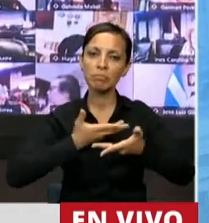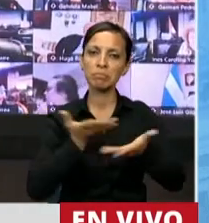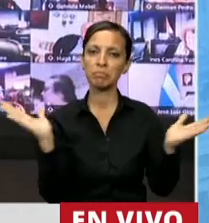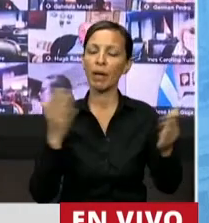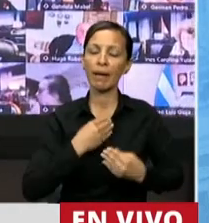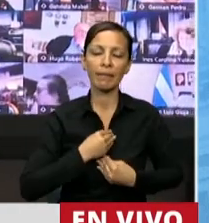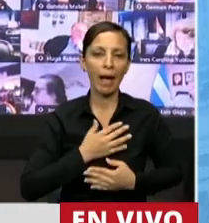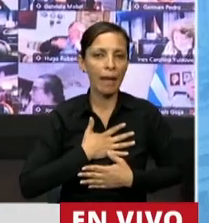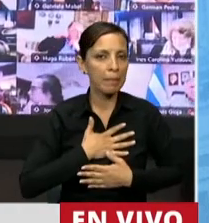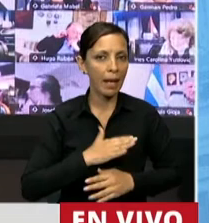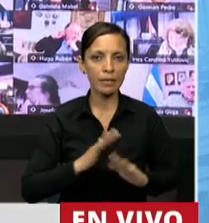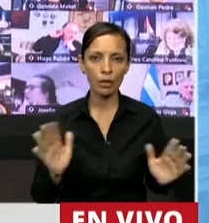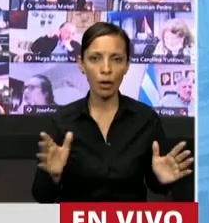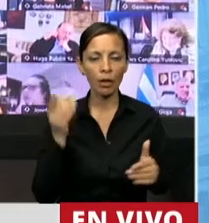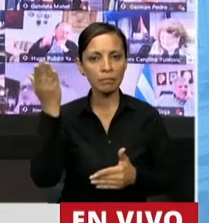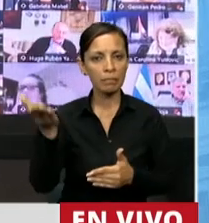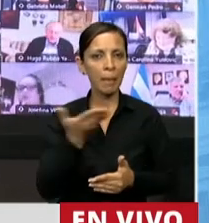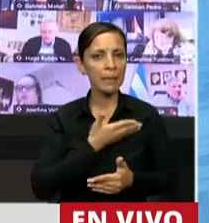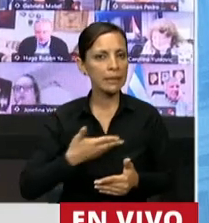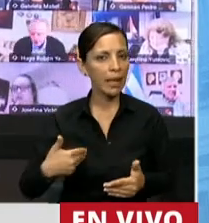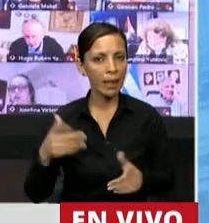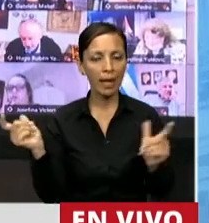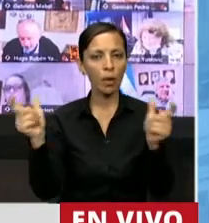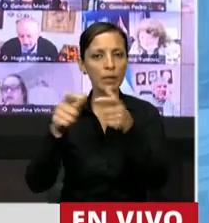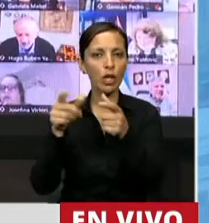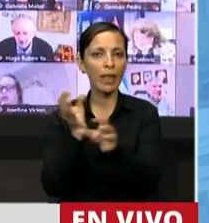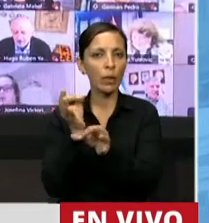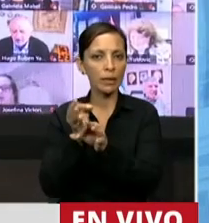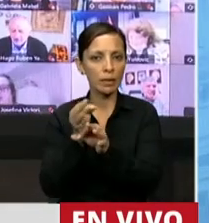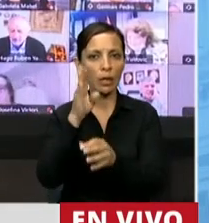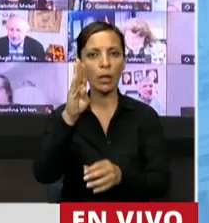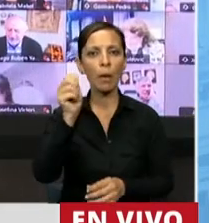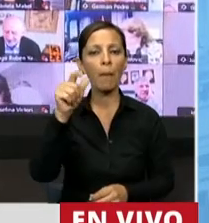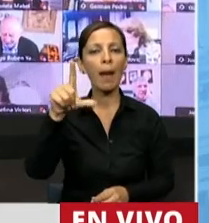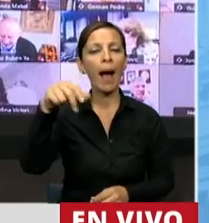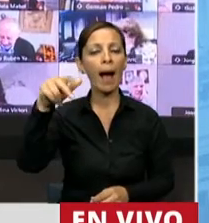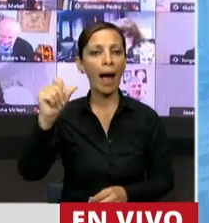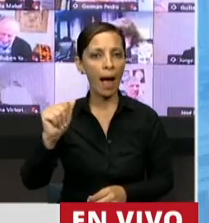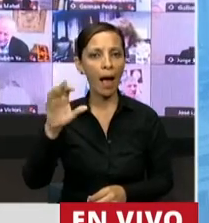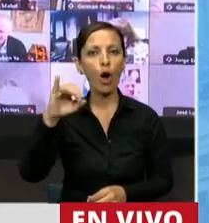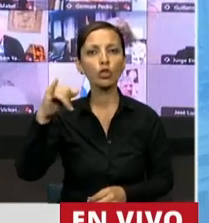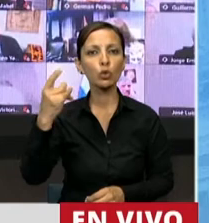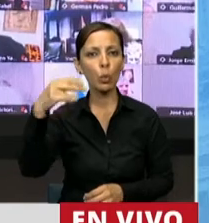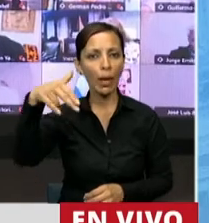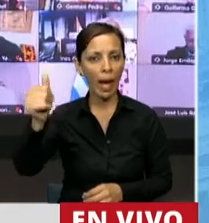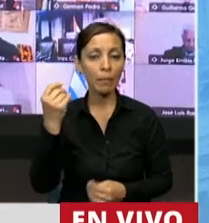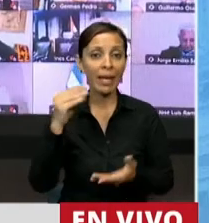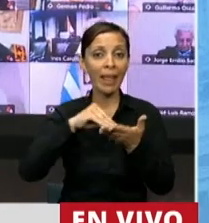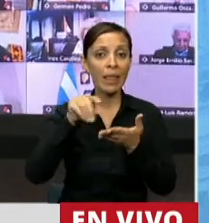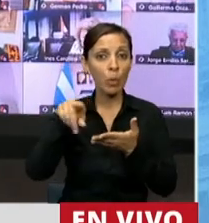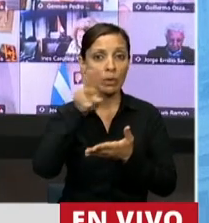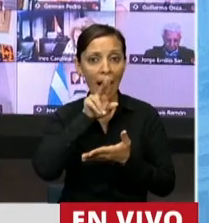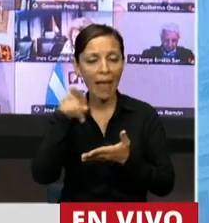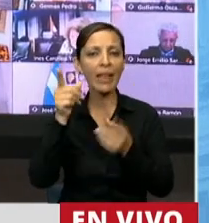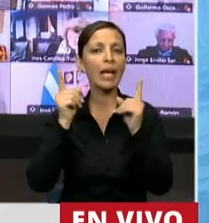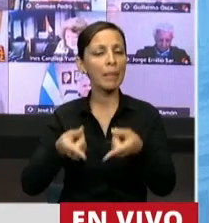la admiración que le tengo a la presidenta de esta Comisión de Educación Blanco Osuna, porque no solo como diputada, sino que